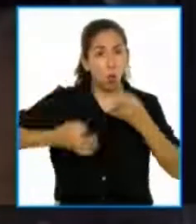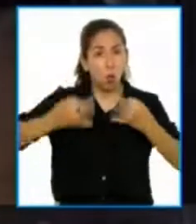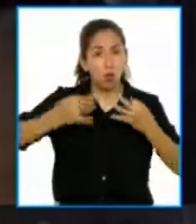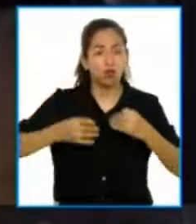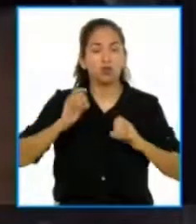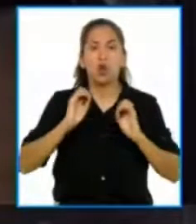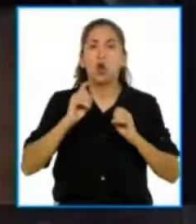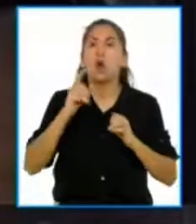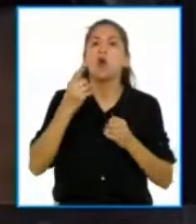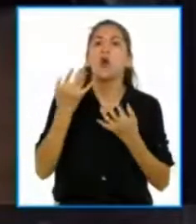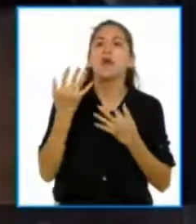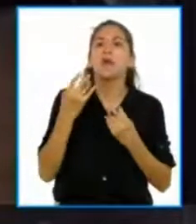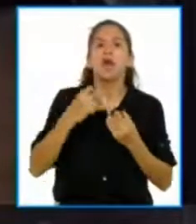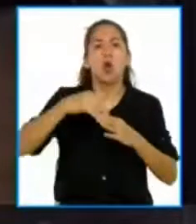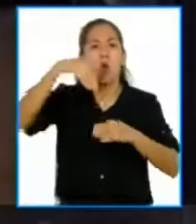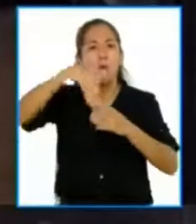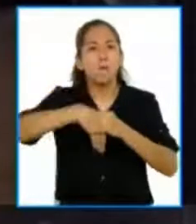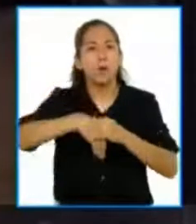asegurados? Muchas gracias.